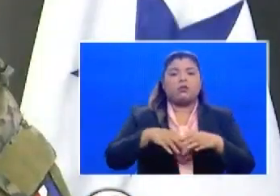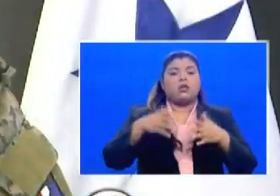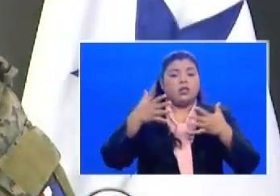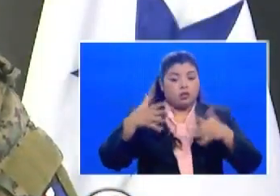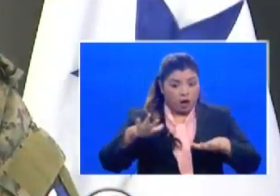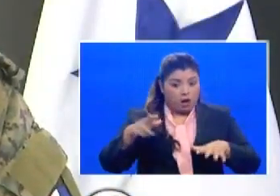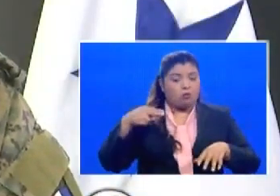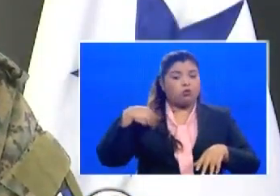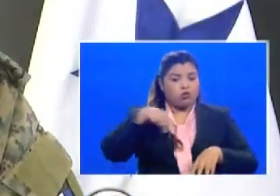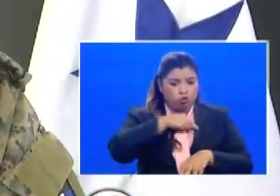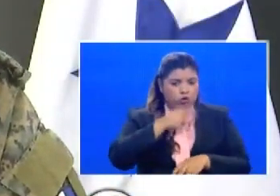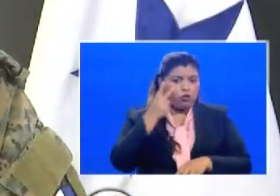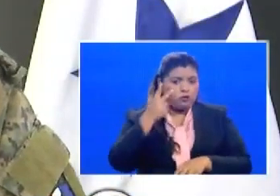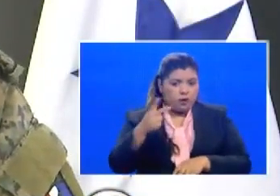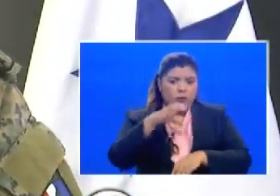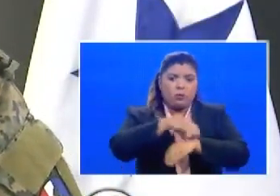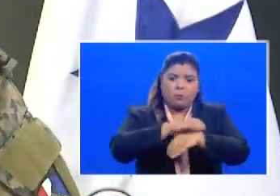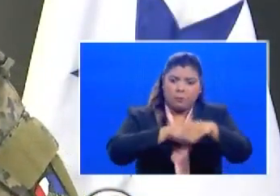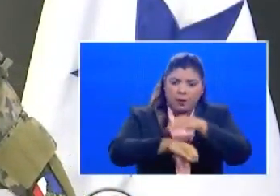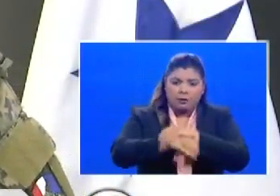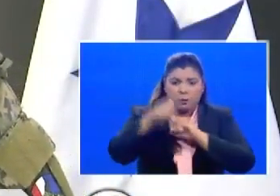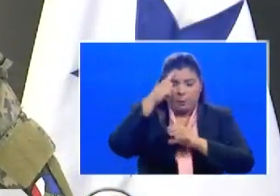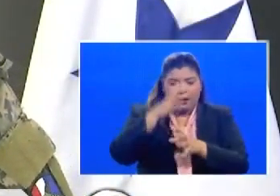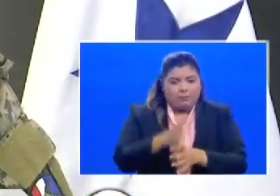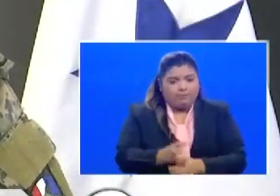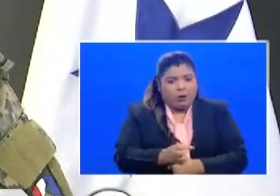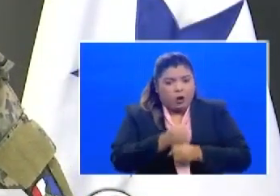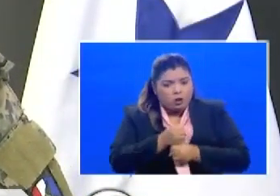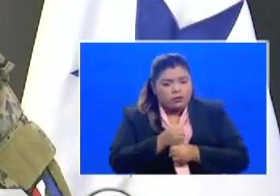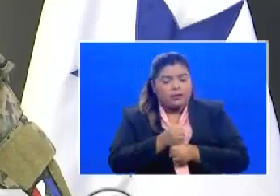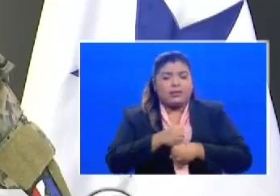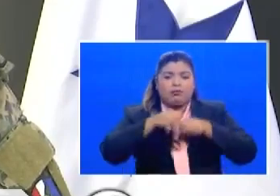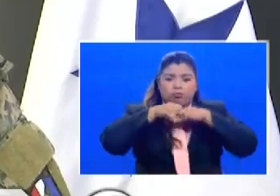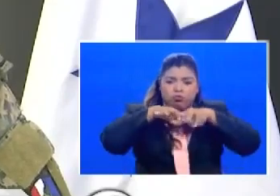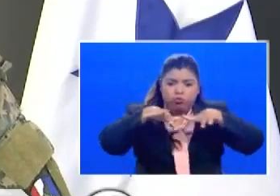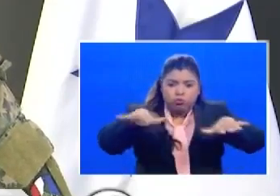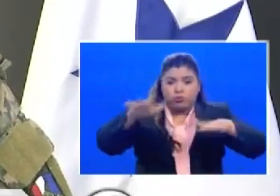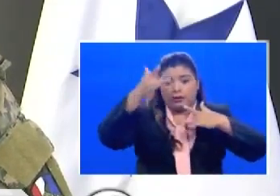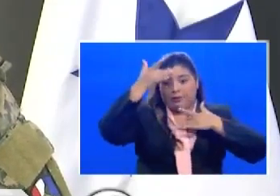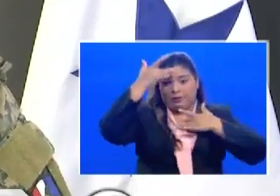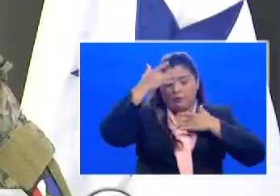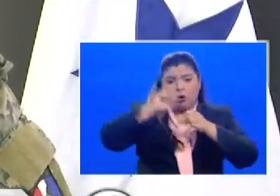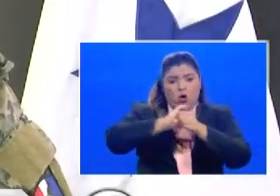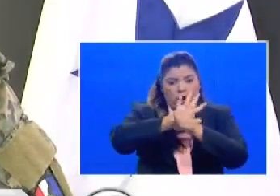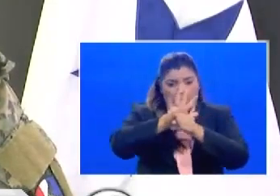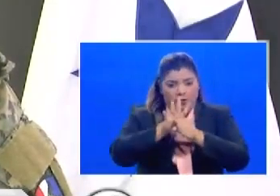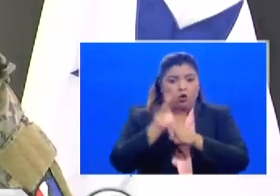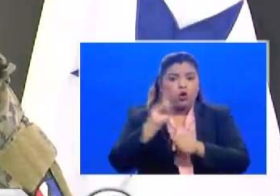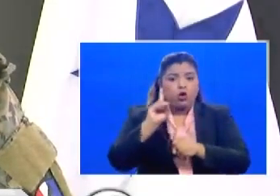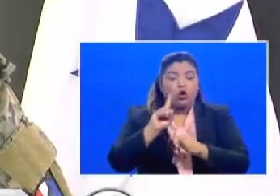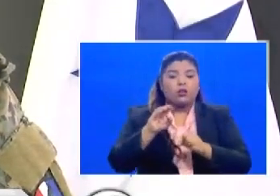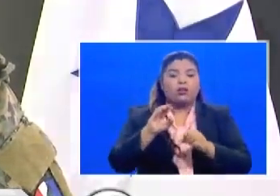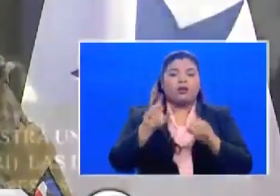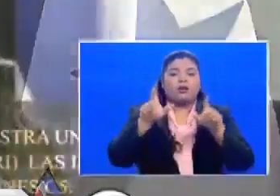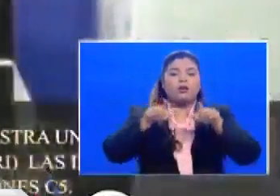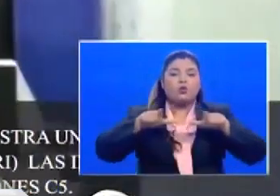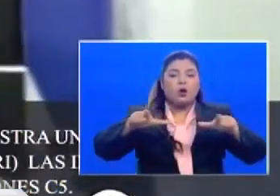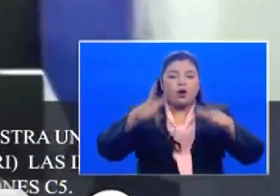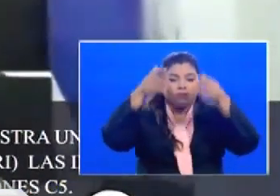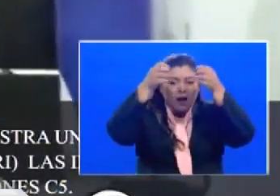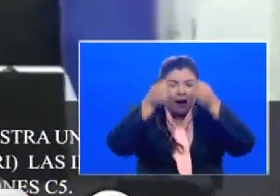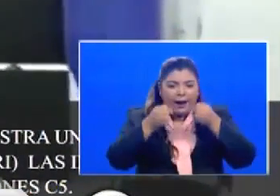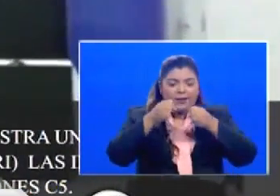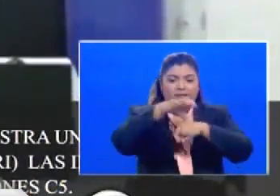acciones para mantener y contener la propagación del coronavirus en los centros penitenciarios de todo el país